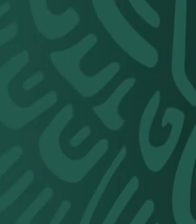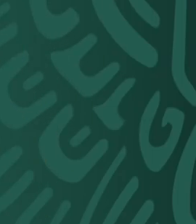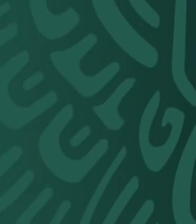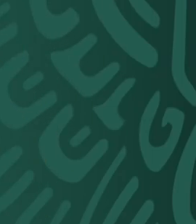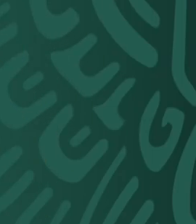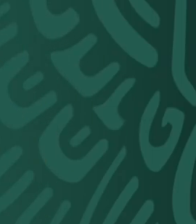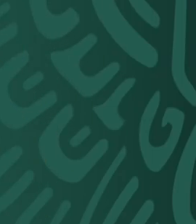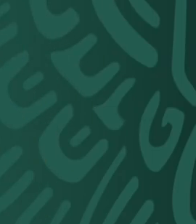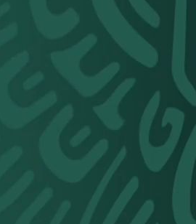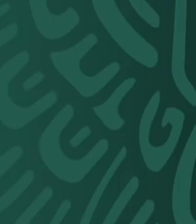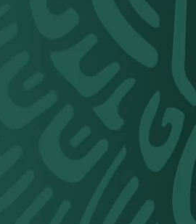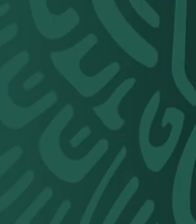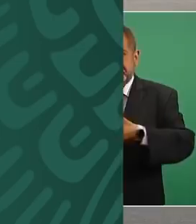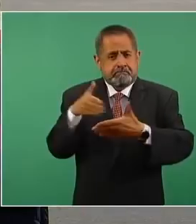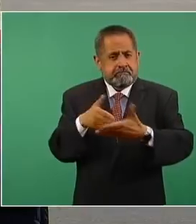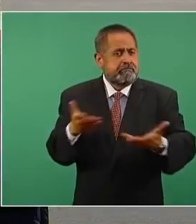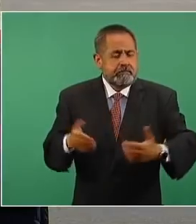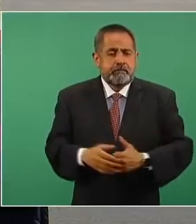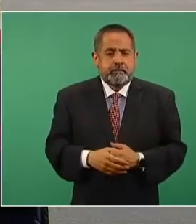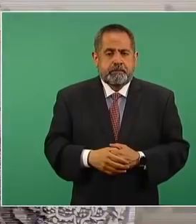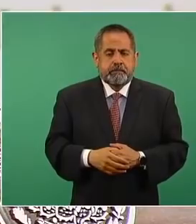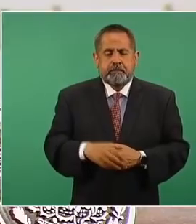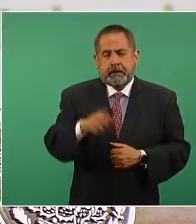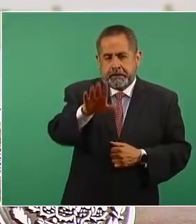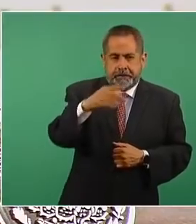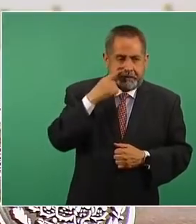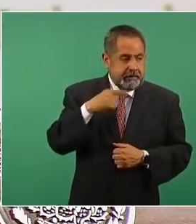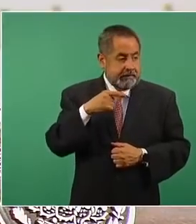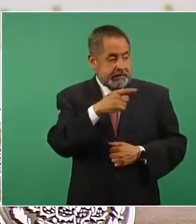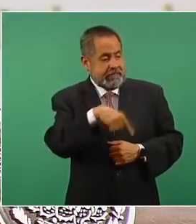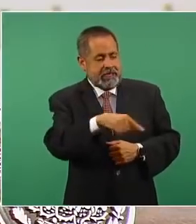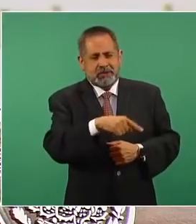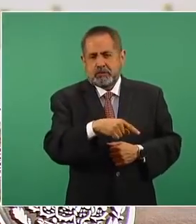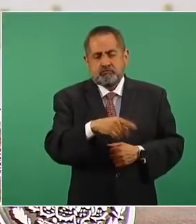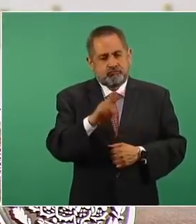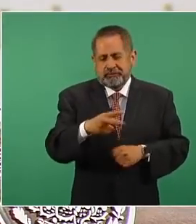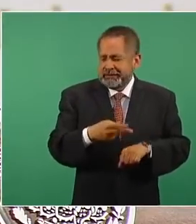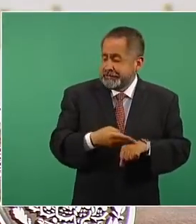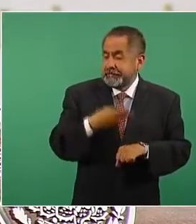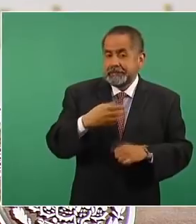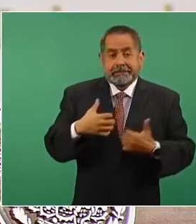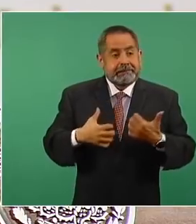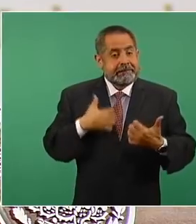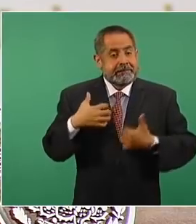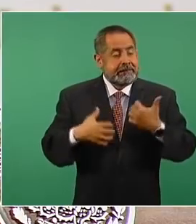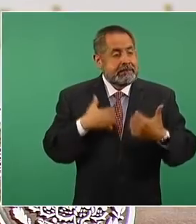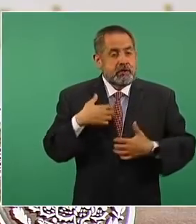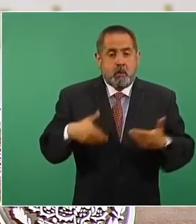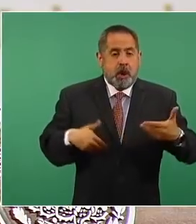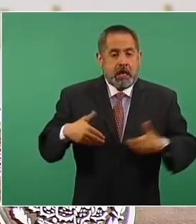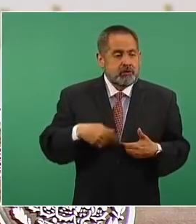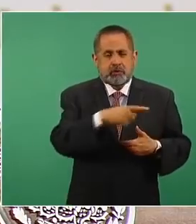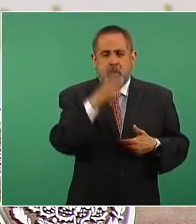el periodo de la reforma energética. Están muy molestos los dueños de las